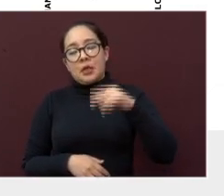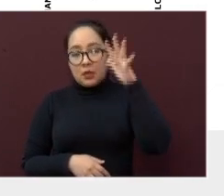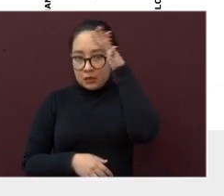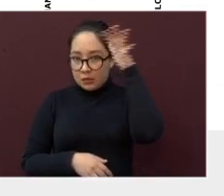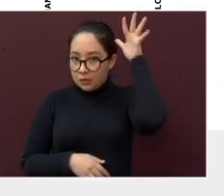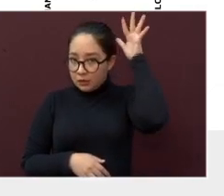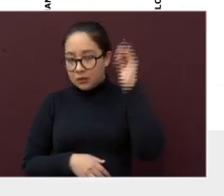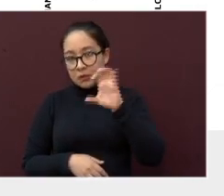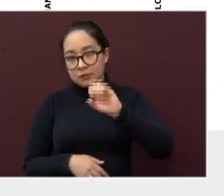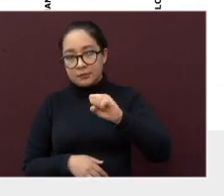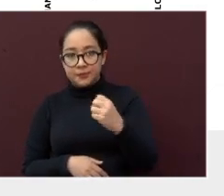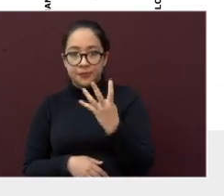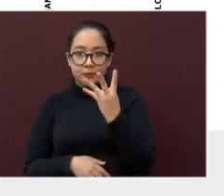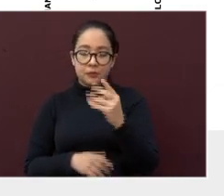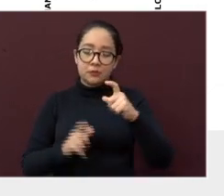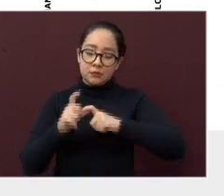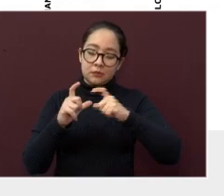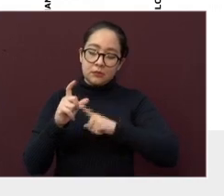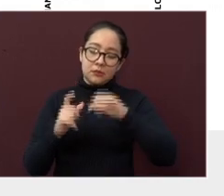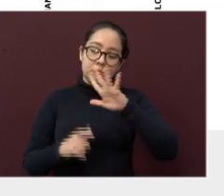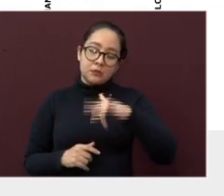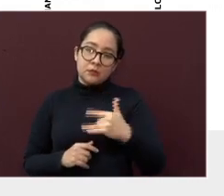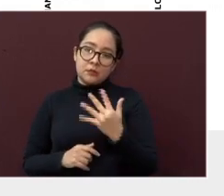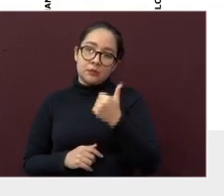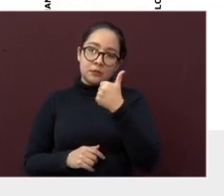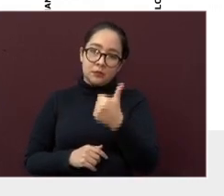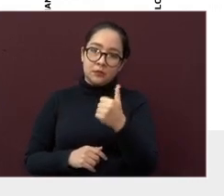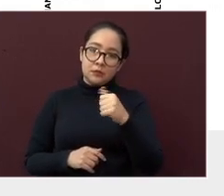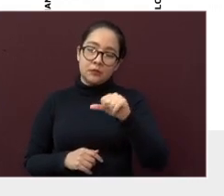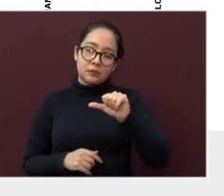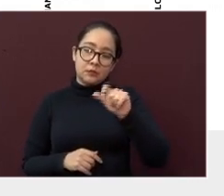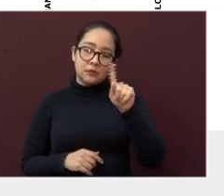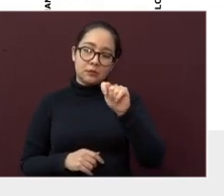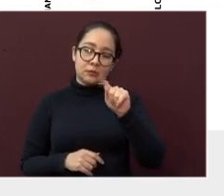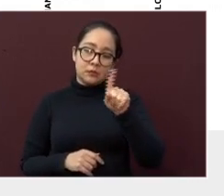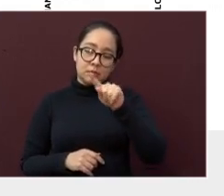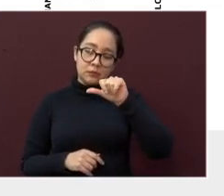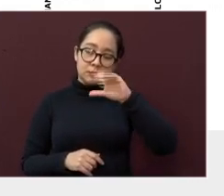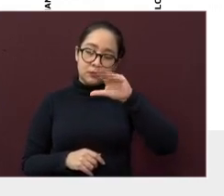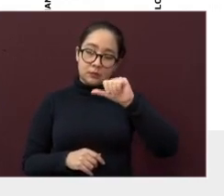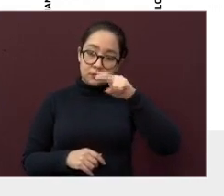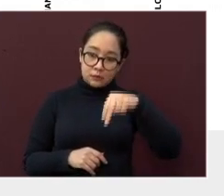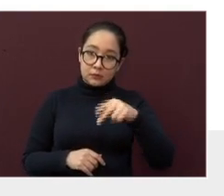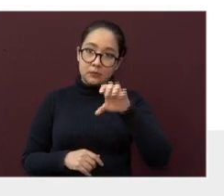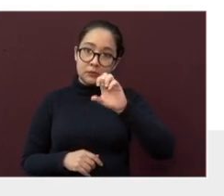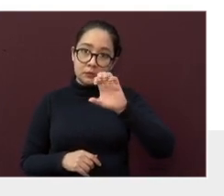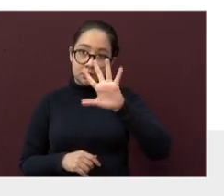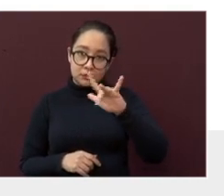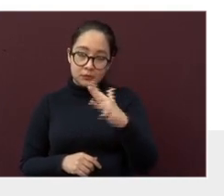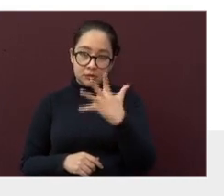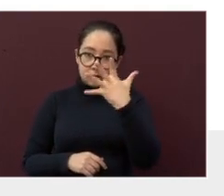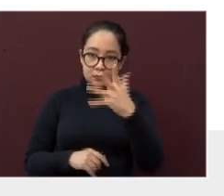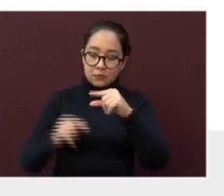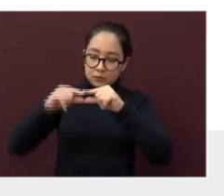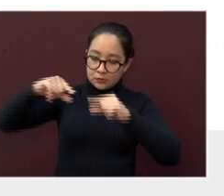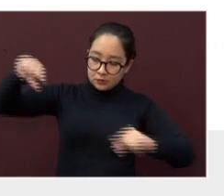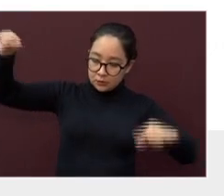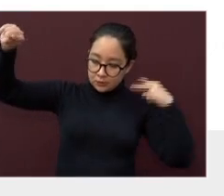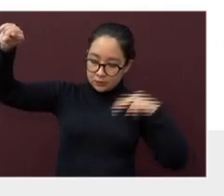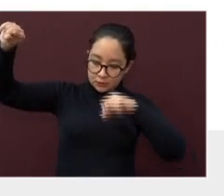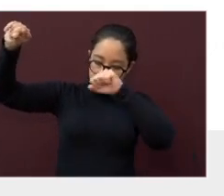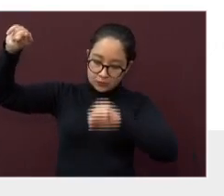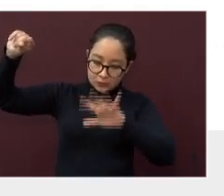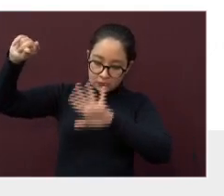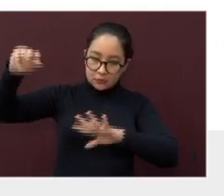Jico, 56. Yatzakan, 55. En la región sur, Coatzacoalcos acumula ya